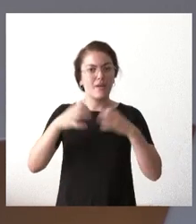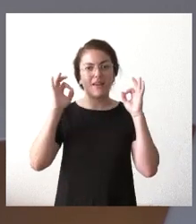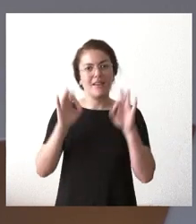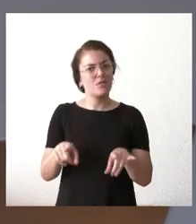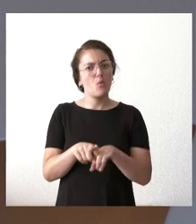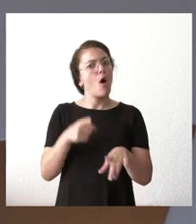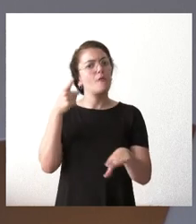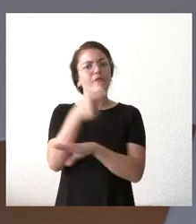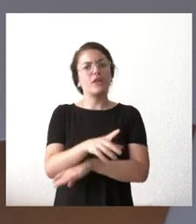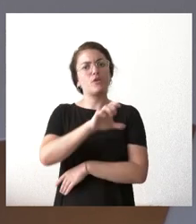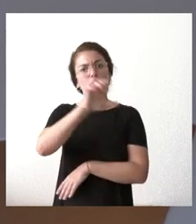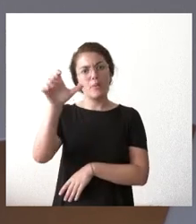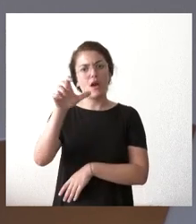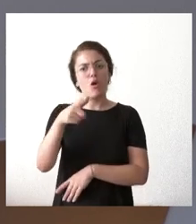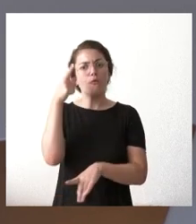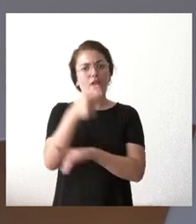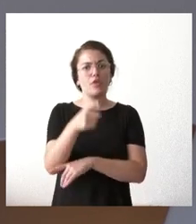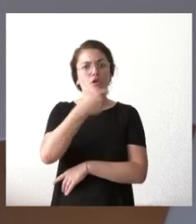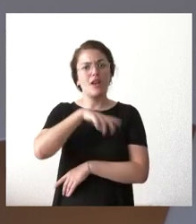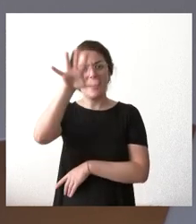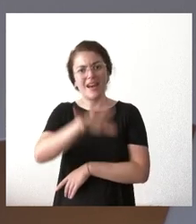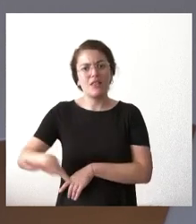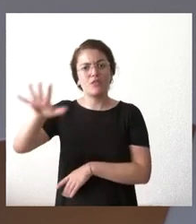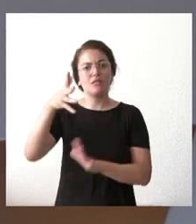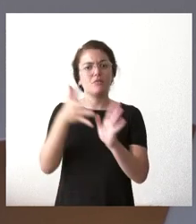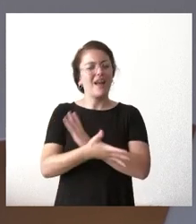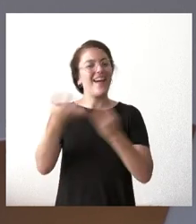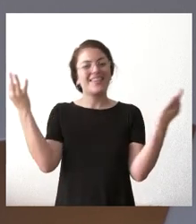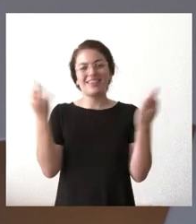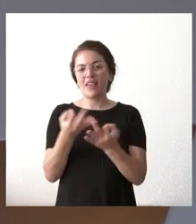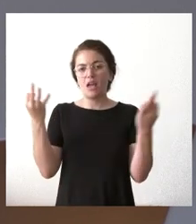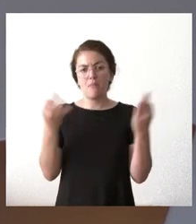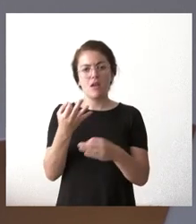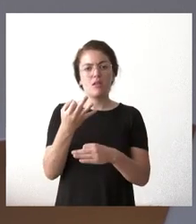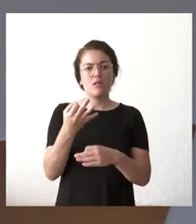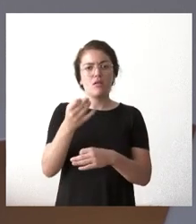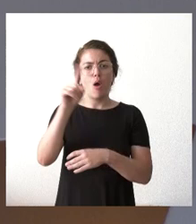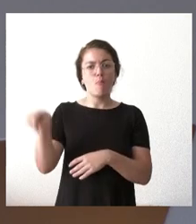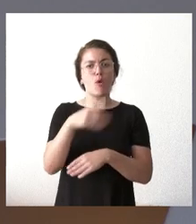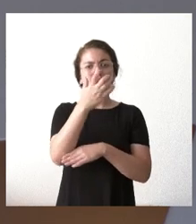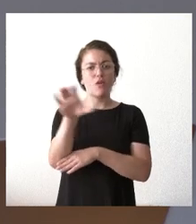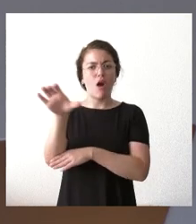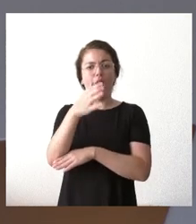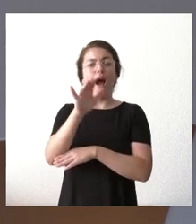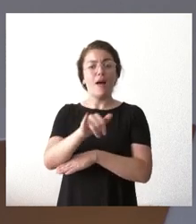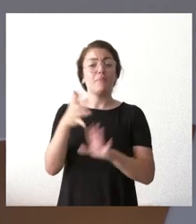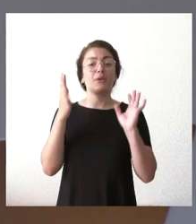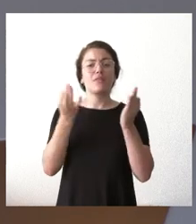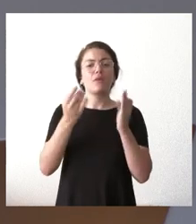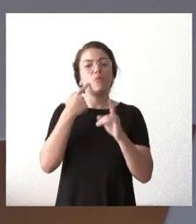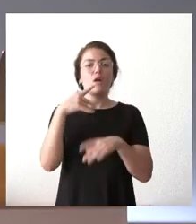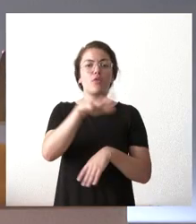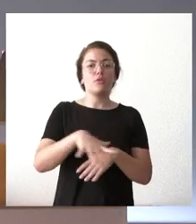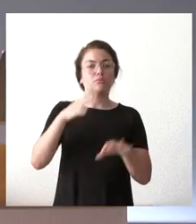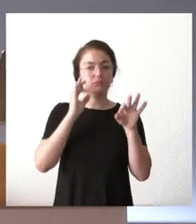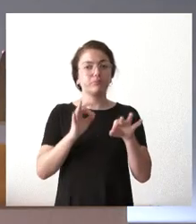europea una obligación nacional y por tanto tiene que haber instalaciones de ese tipo pero tiene que haberlas en lugares sensatos que es lo que hemos tratado hacer con esta norma en todo